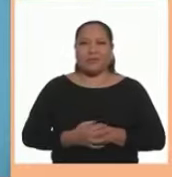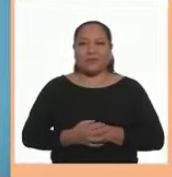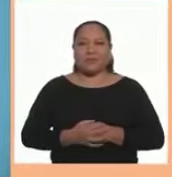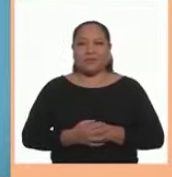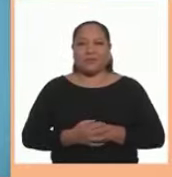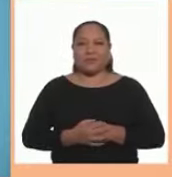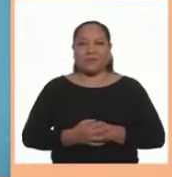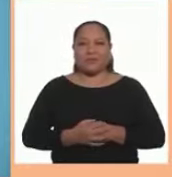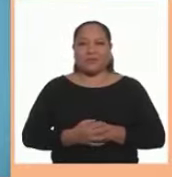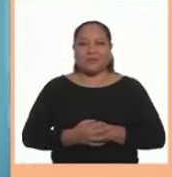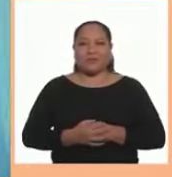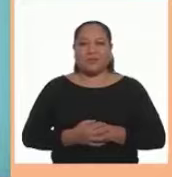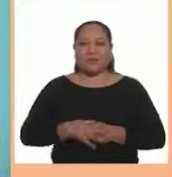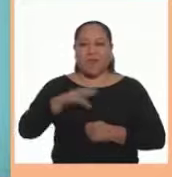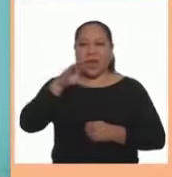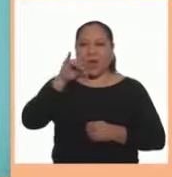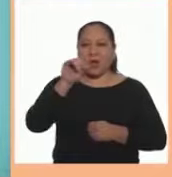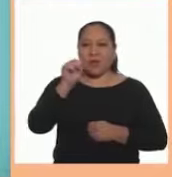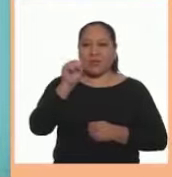Mateo